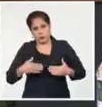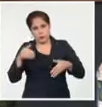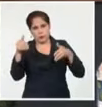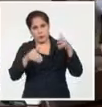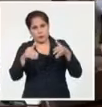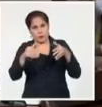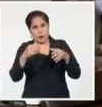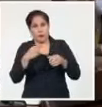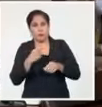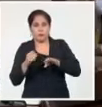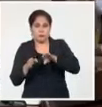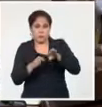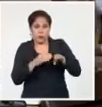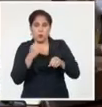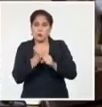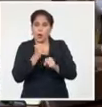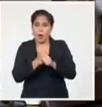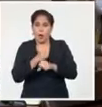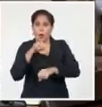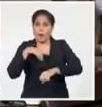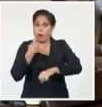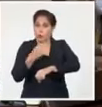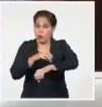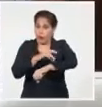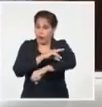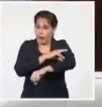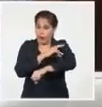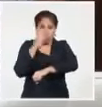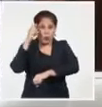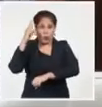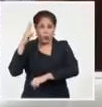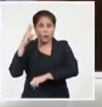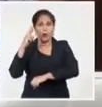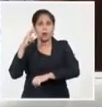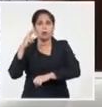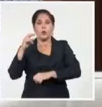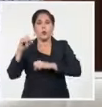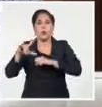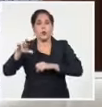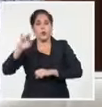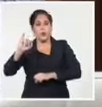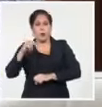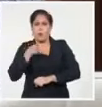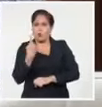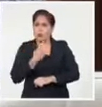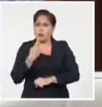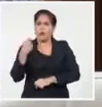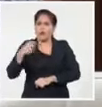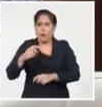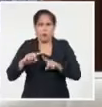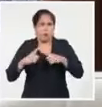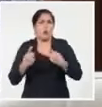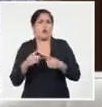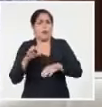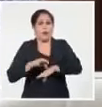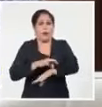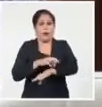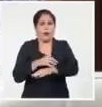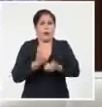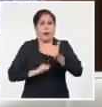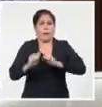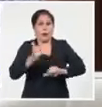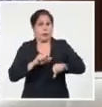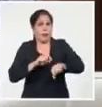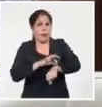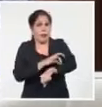El trabajo que hacemos en dengue, yo recuerdo las palabras de Gustavo Curí que siempre nos decía que había que ir a la causa de las causas. En dengue